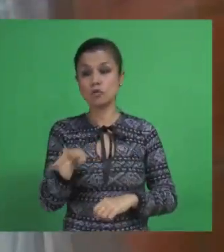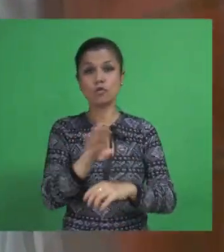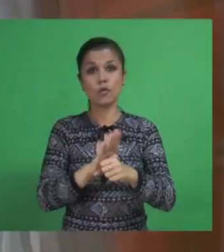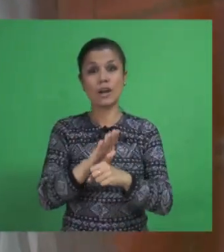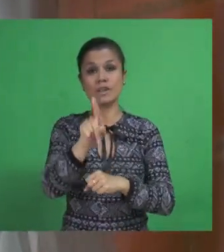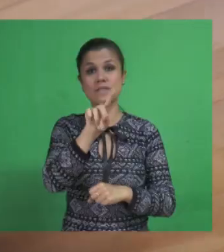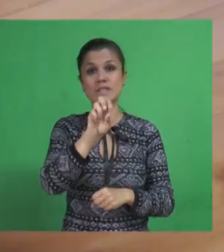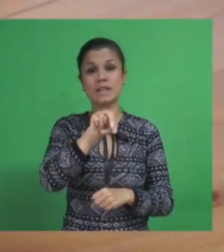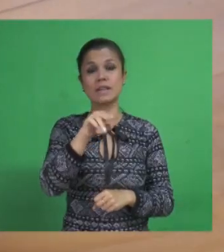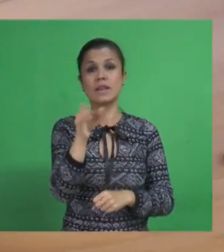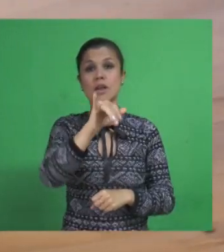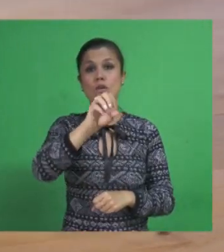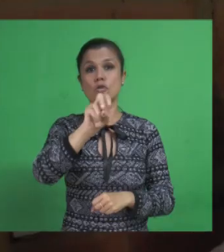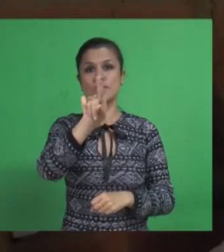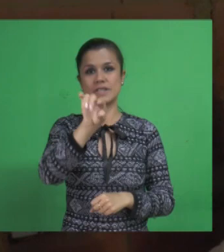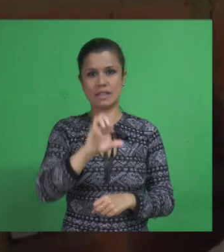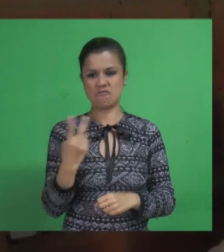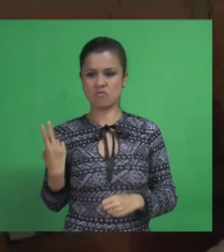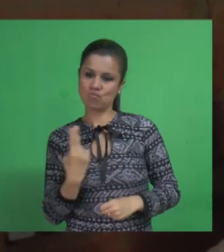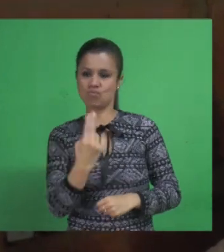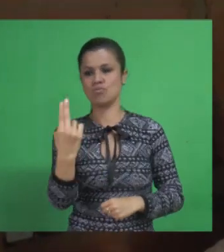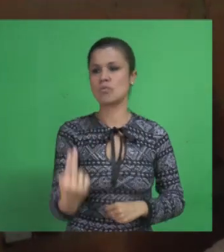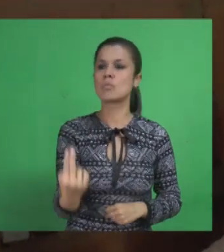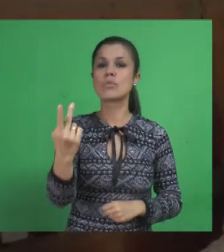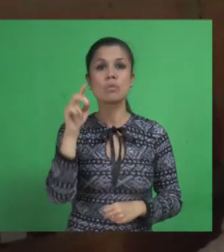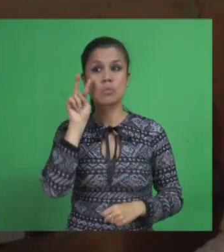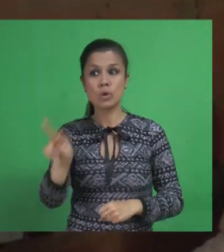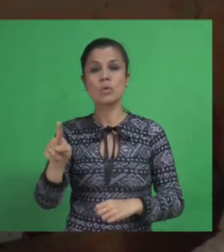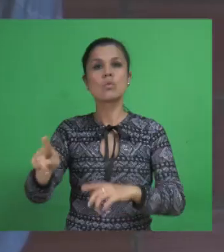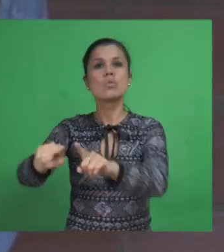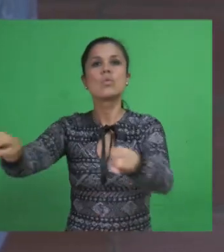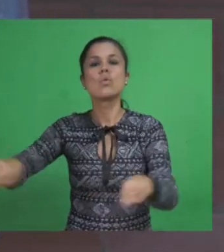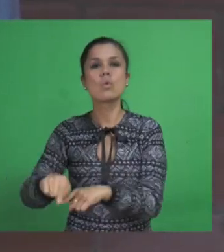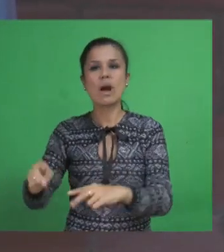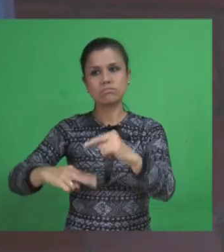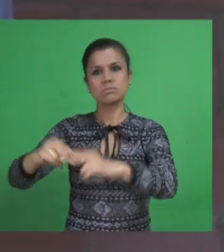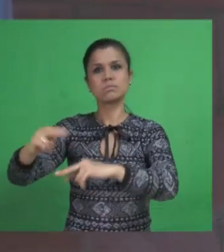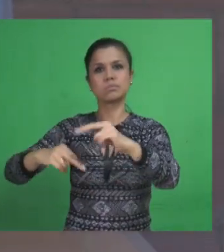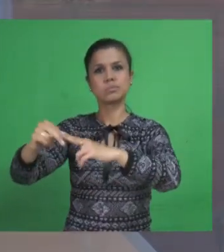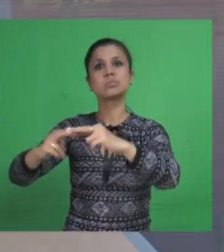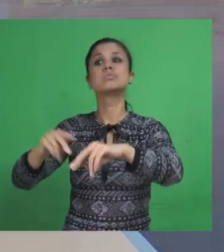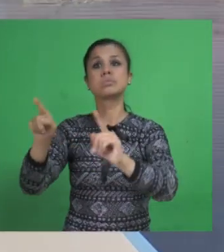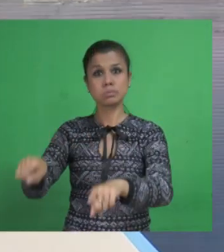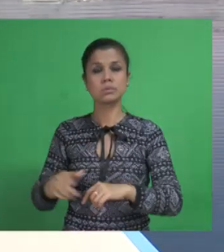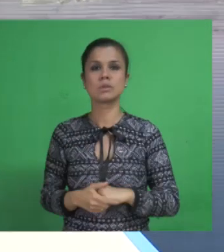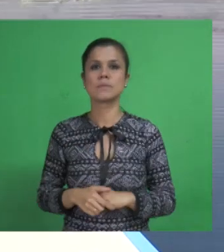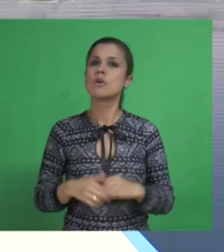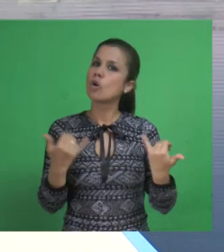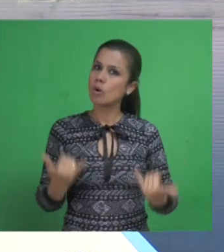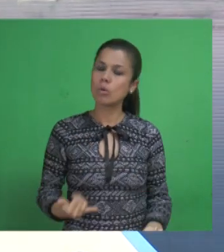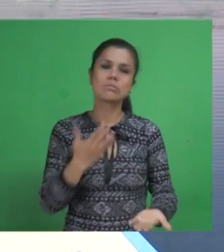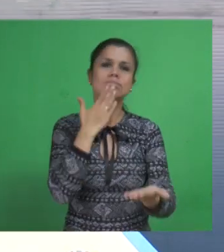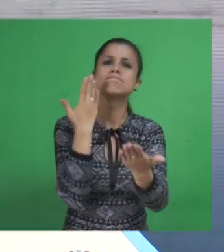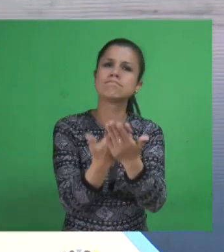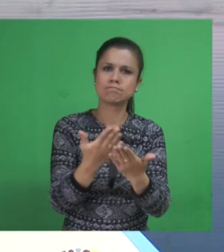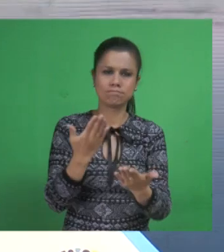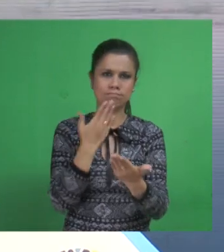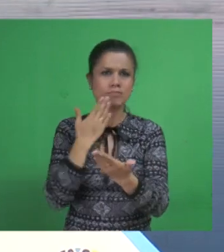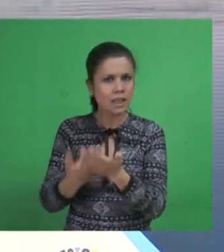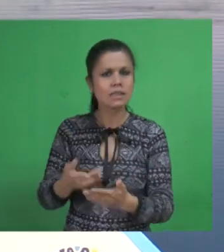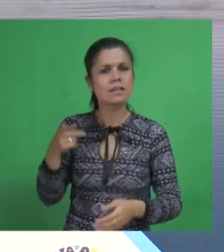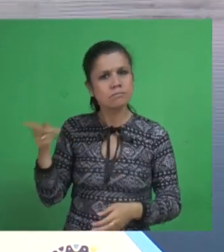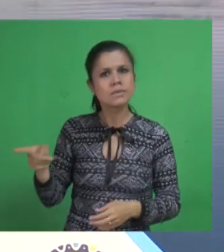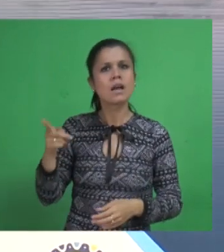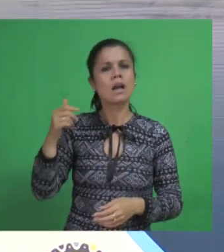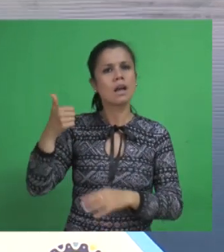municipal visitaron una unidad habitacional, otro proyecto con inversión del gobierno departamental. Hoy no nos resta sino agradecer al señor